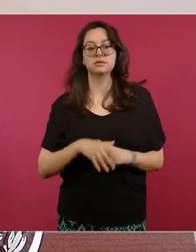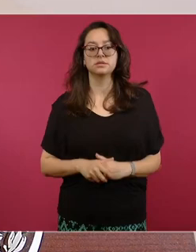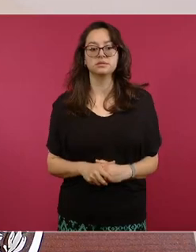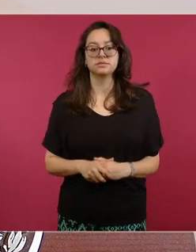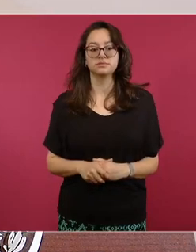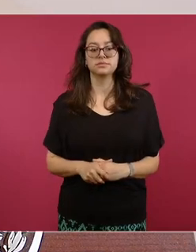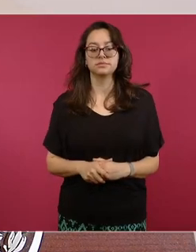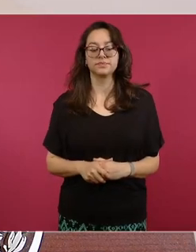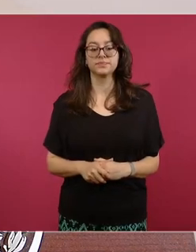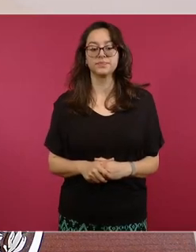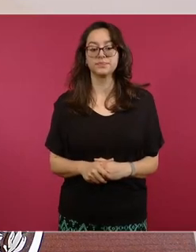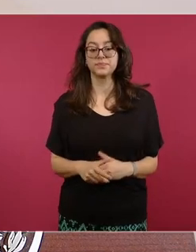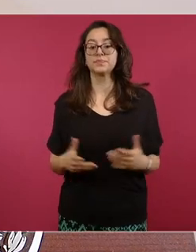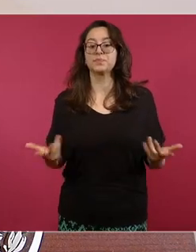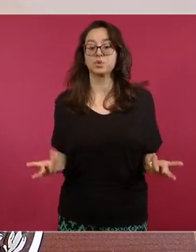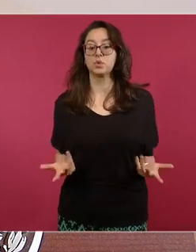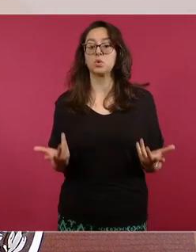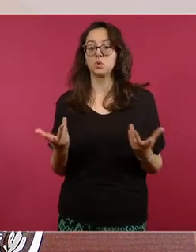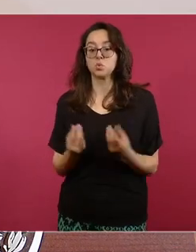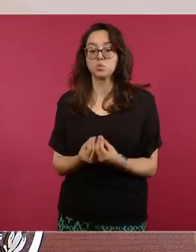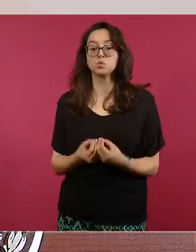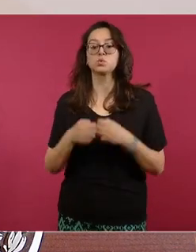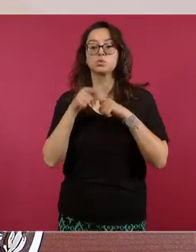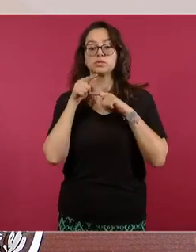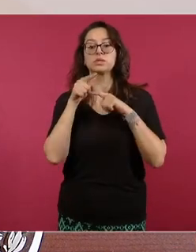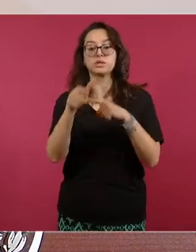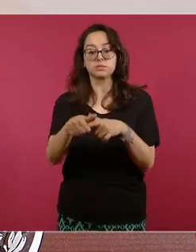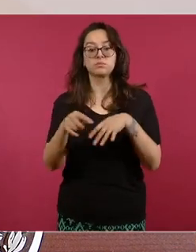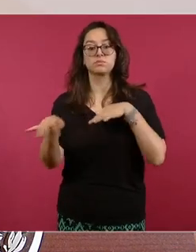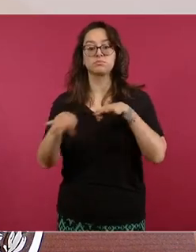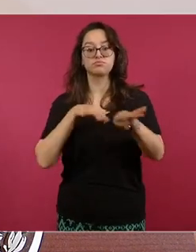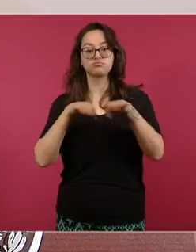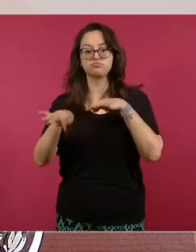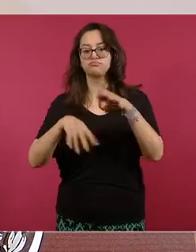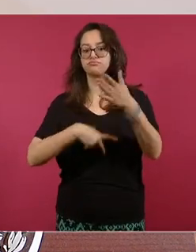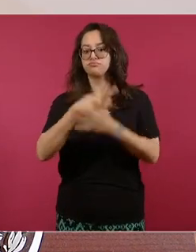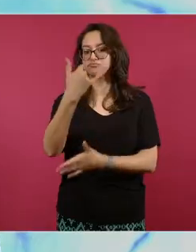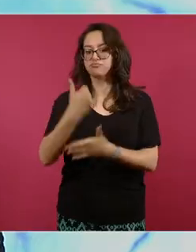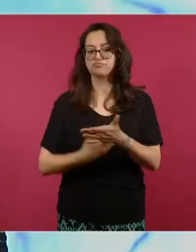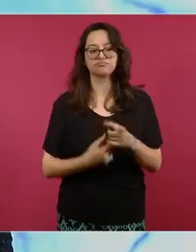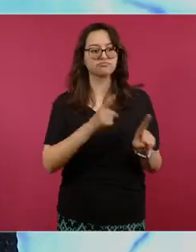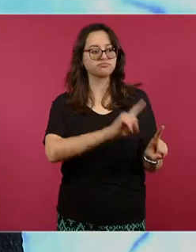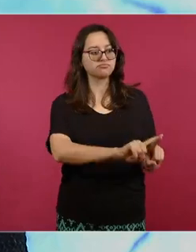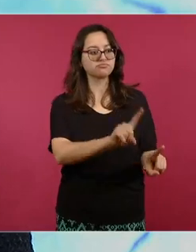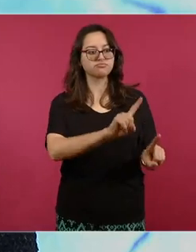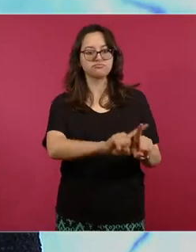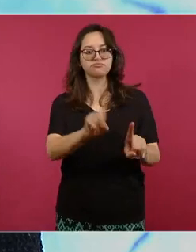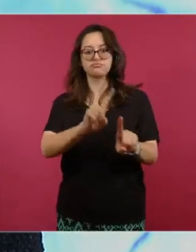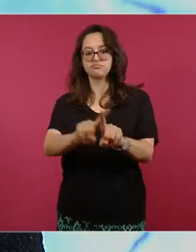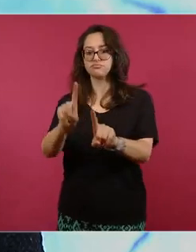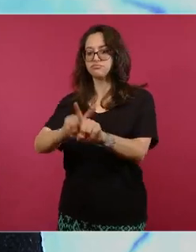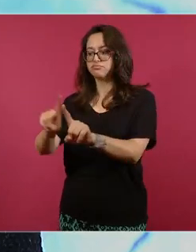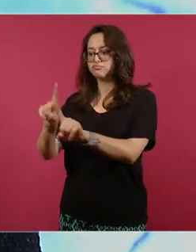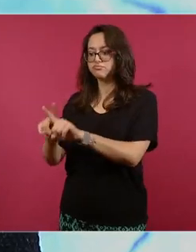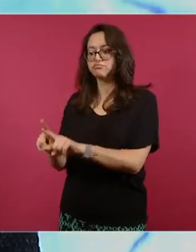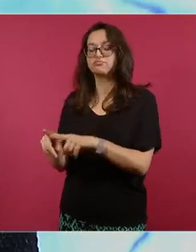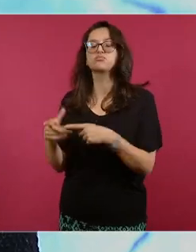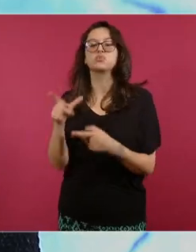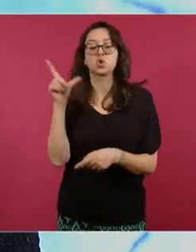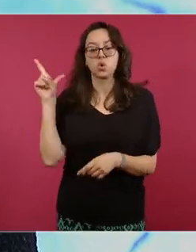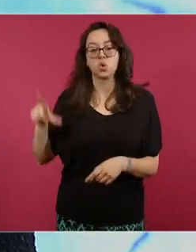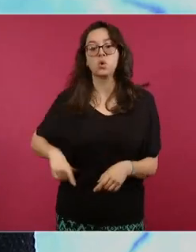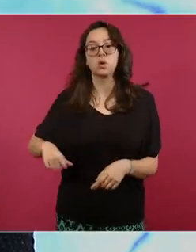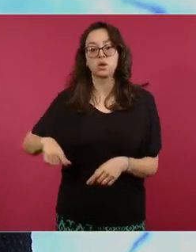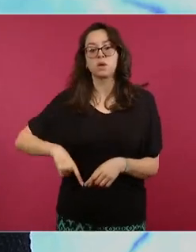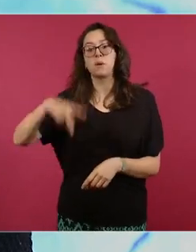de la mano, esto es lo que corresponde a todos los proyectos que han ido realizando el gobierno de